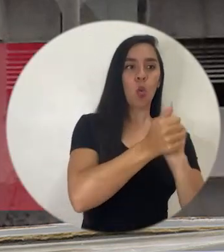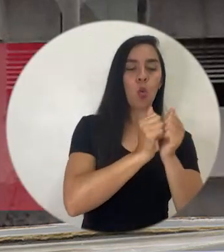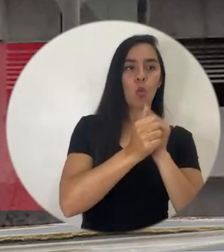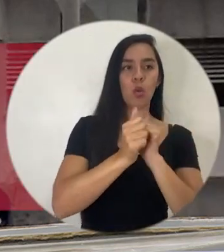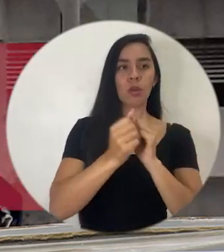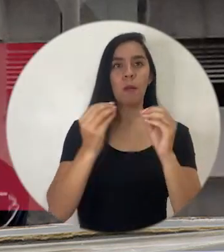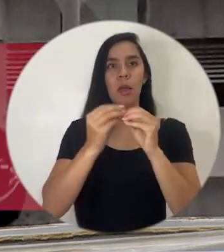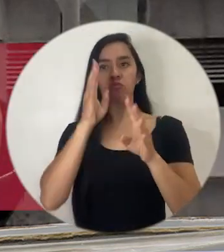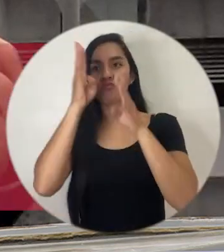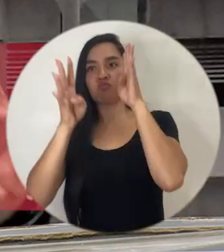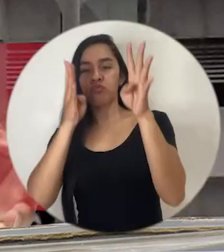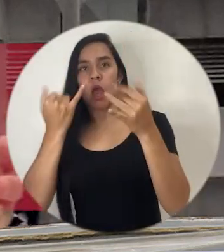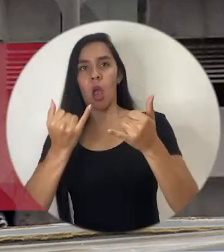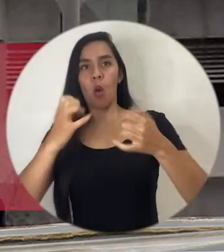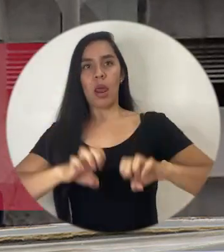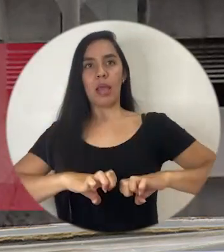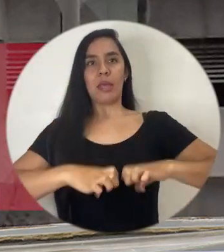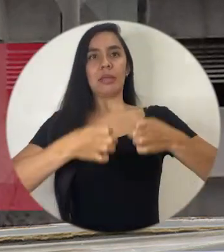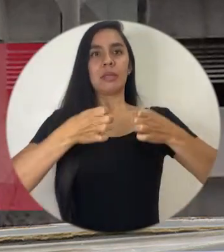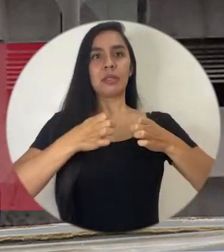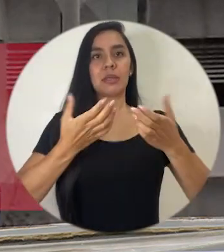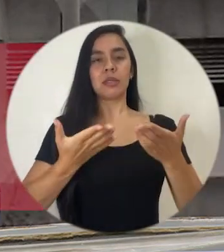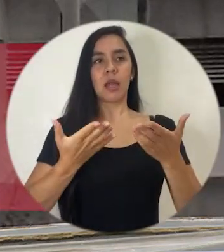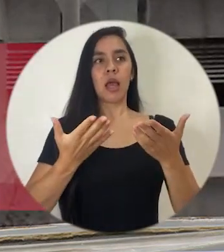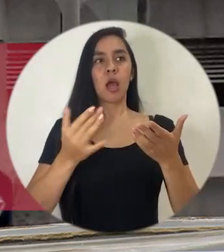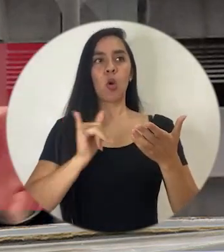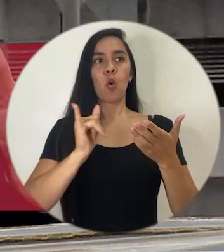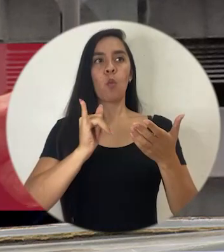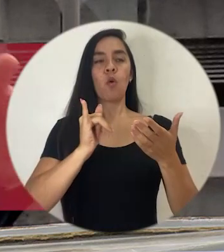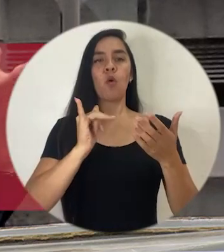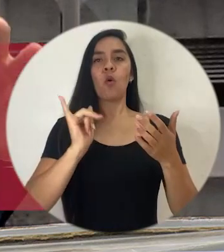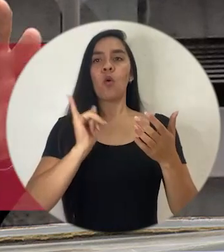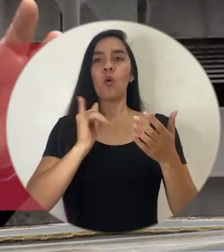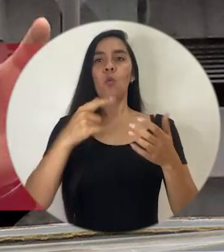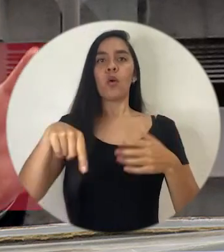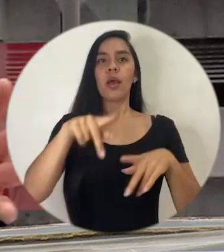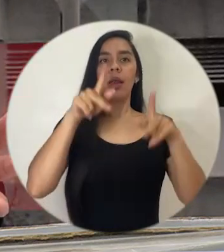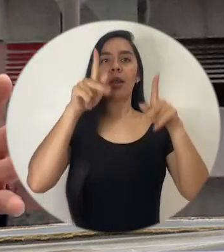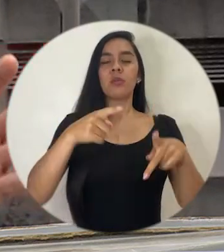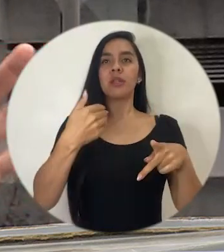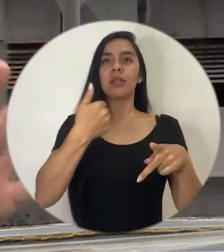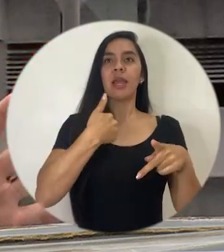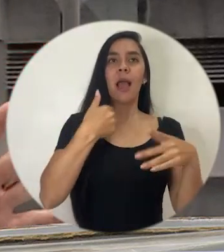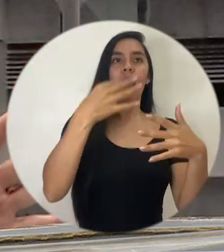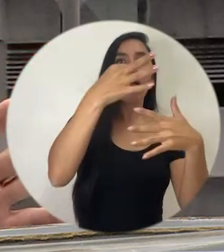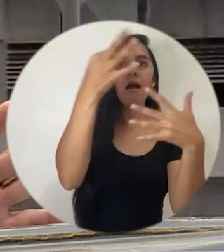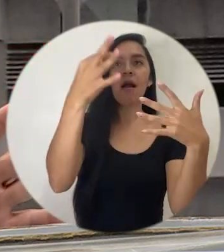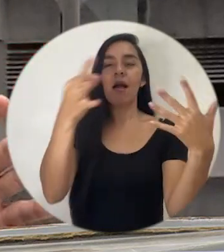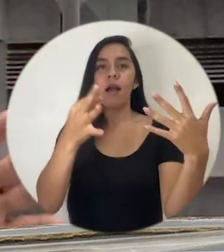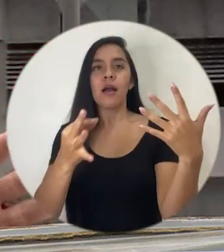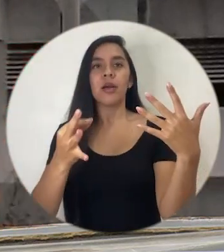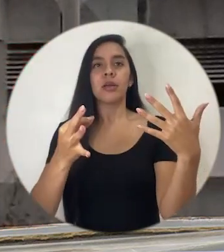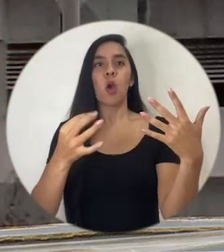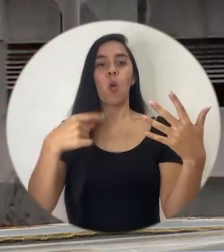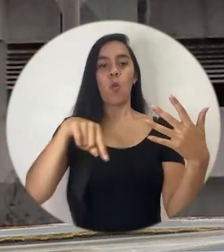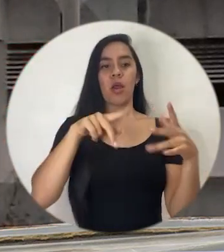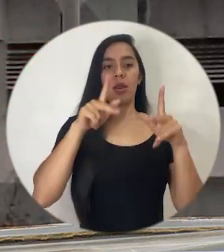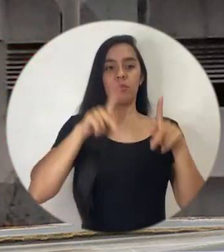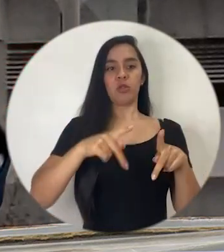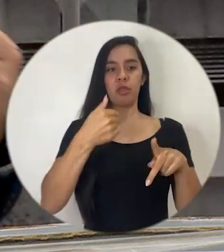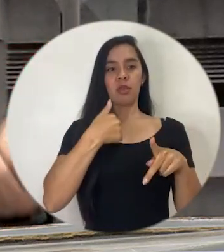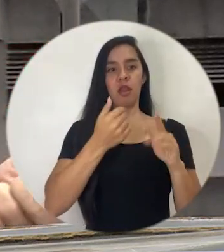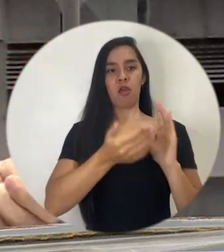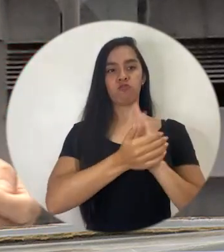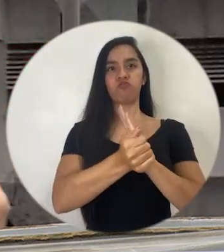innovación y que exista, digamos, un respiro para los consumidores que tienen buena